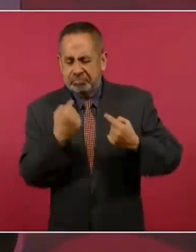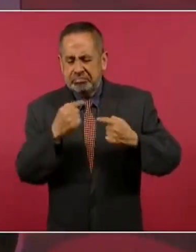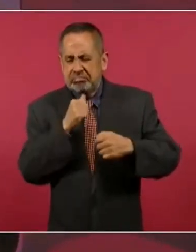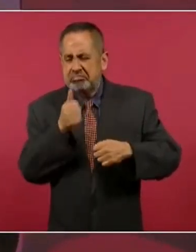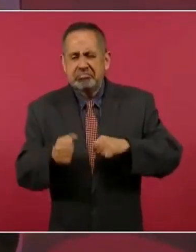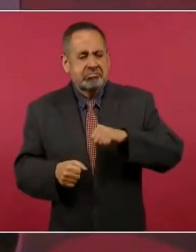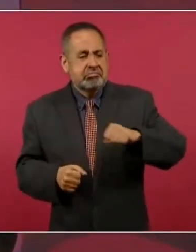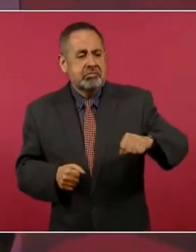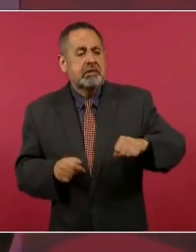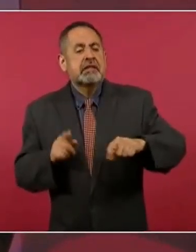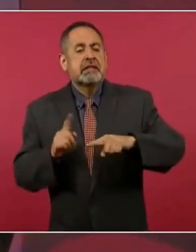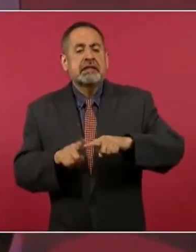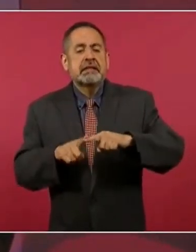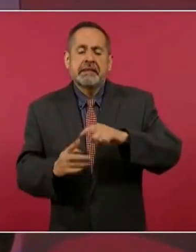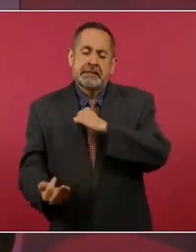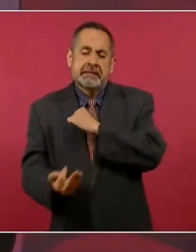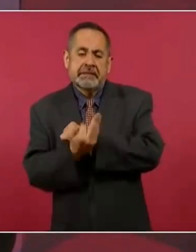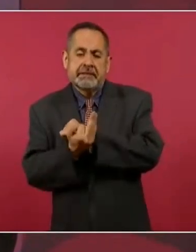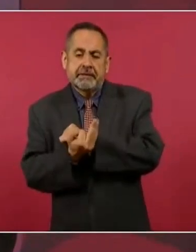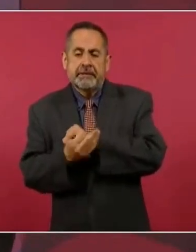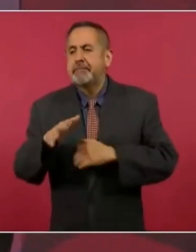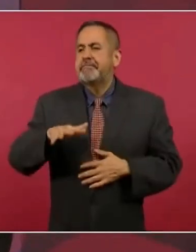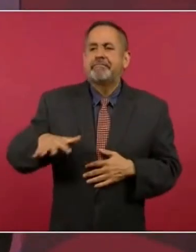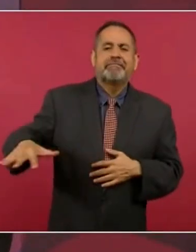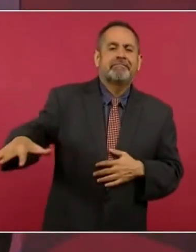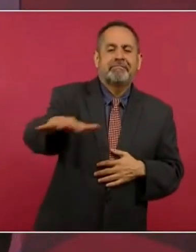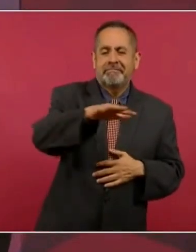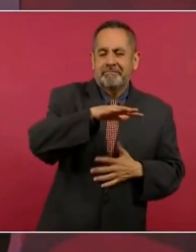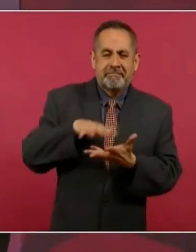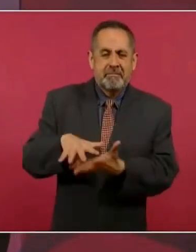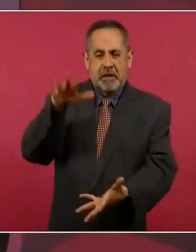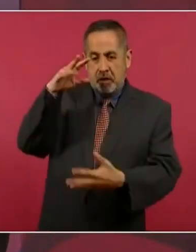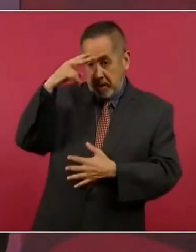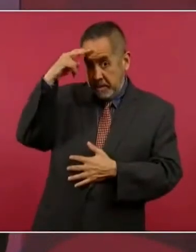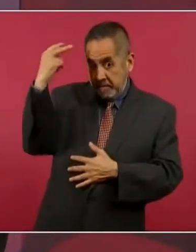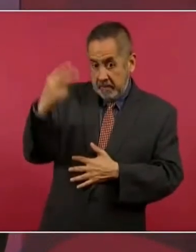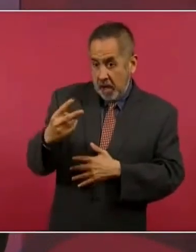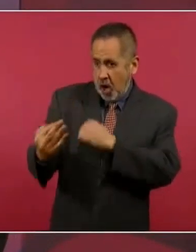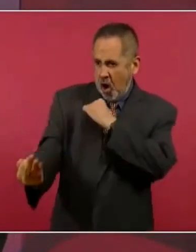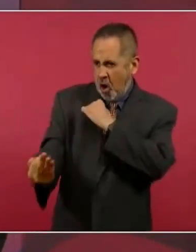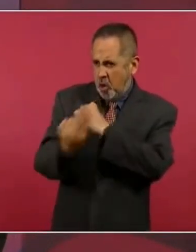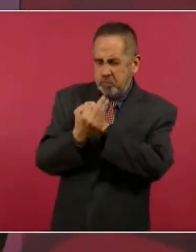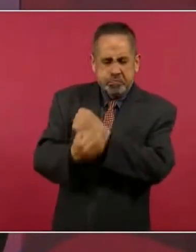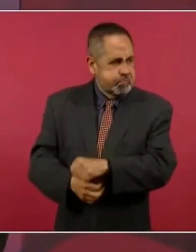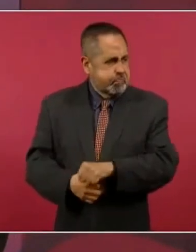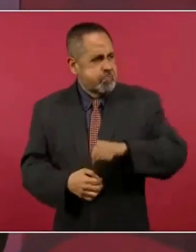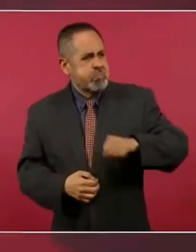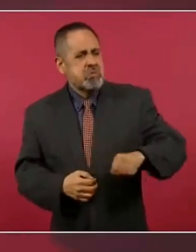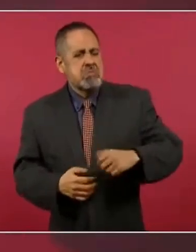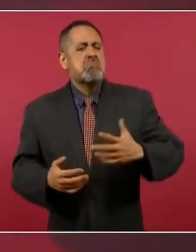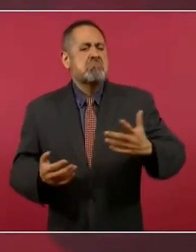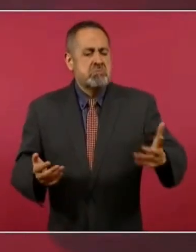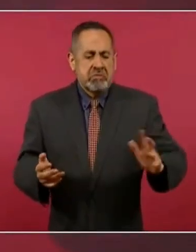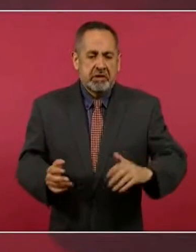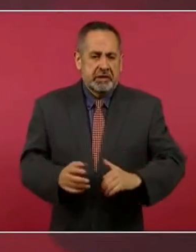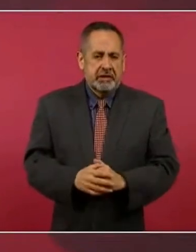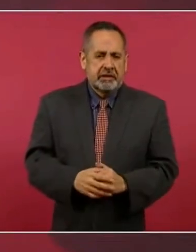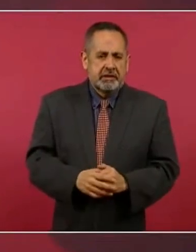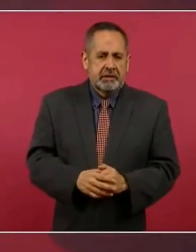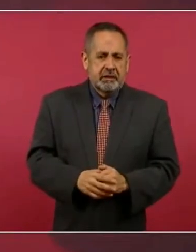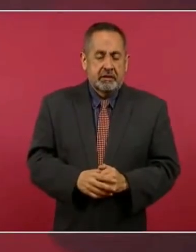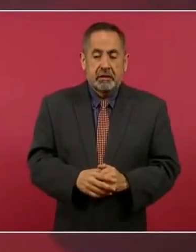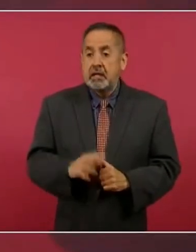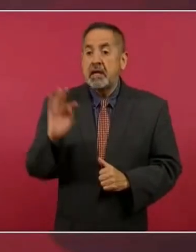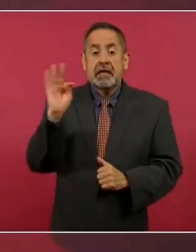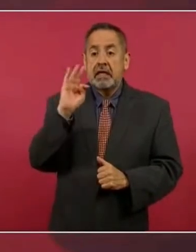el pueblo de México, la mayoría de los mexicanos. si no